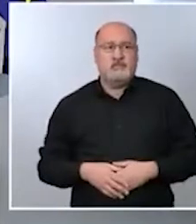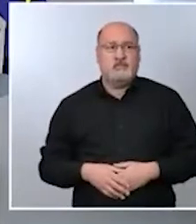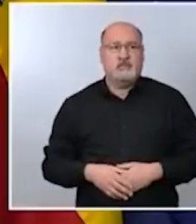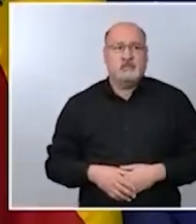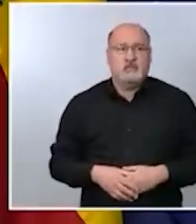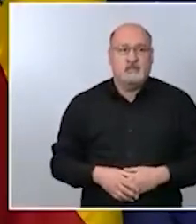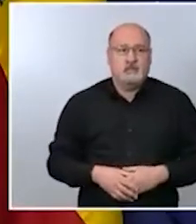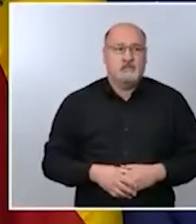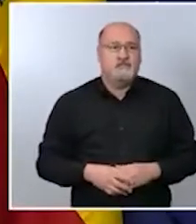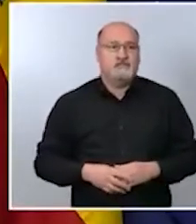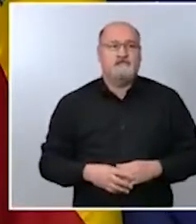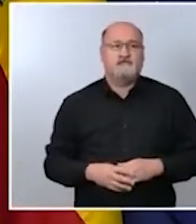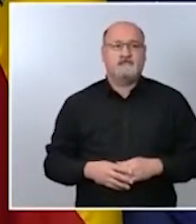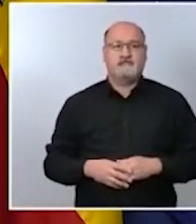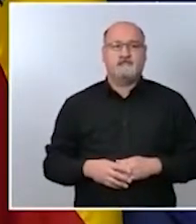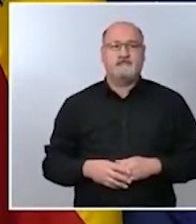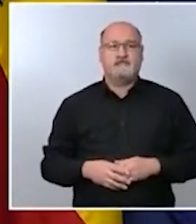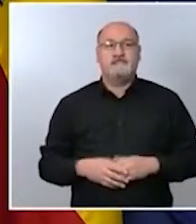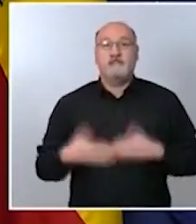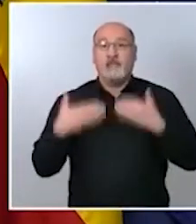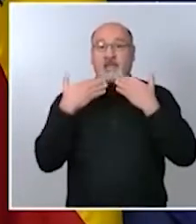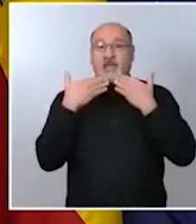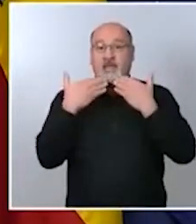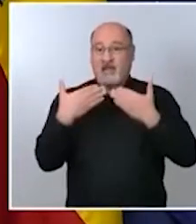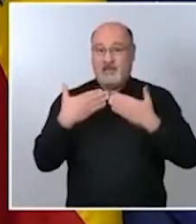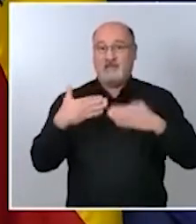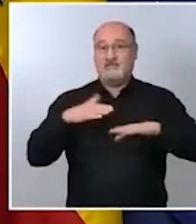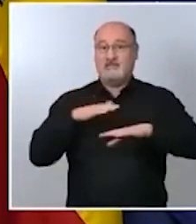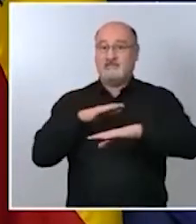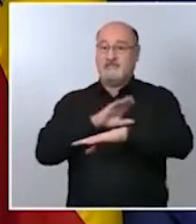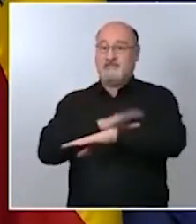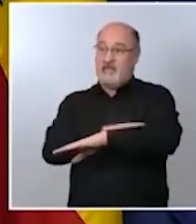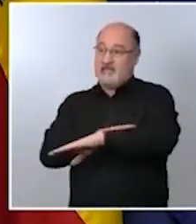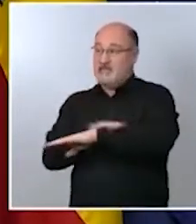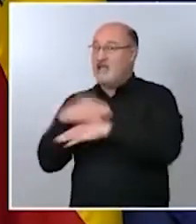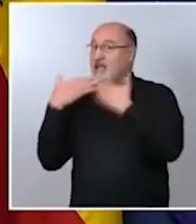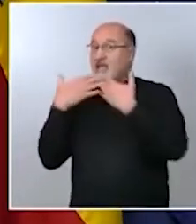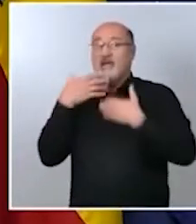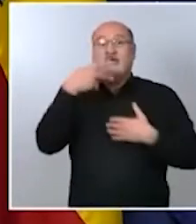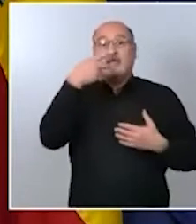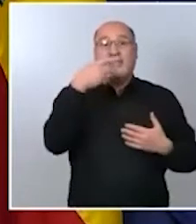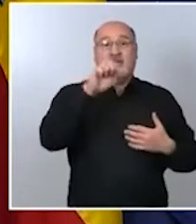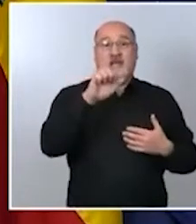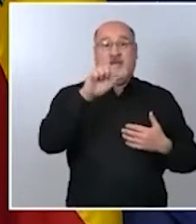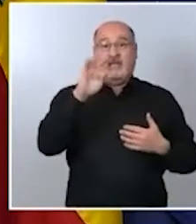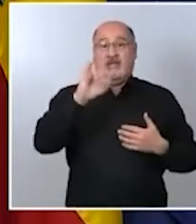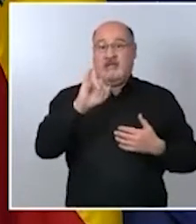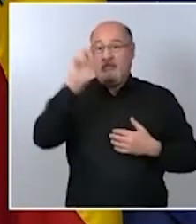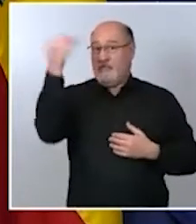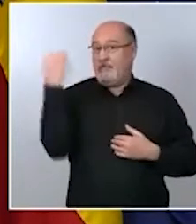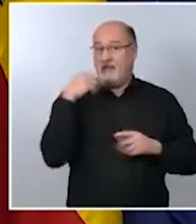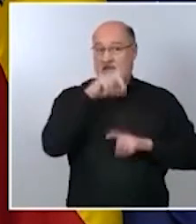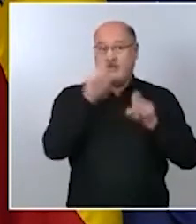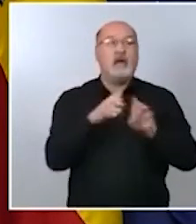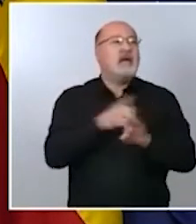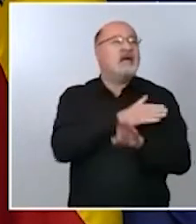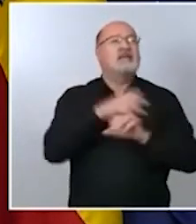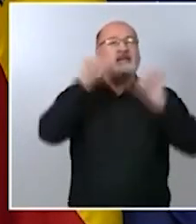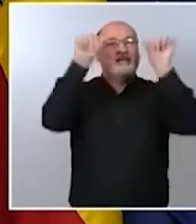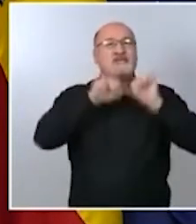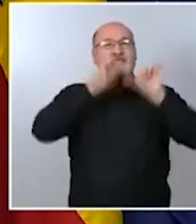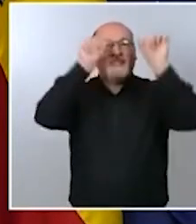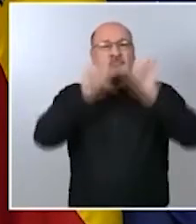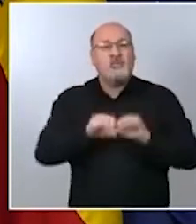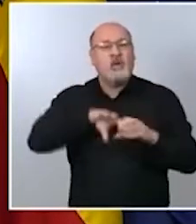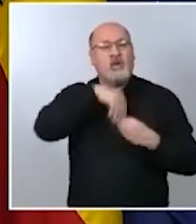Gracias ministra Muchas gracias Keti por la pregunta He concluido o al final de mi intervención haciendo exposición del informe con